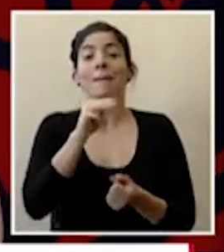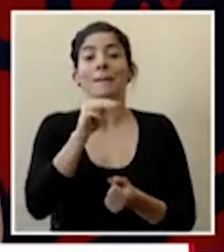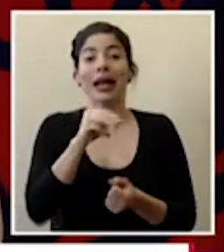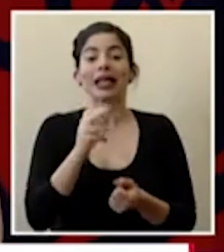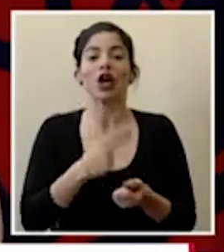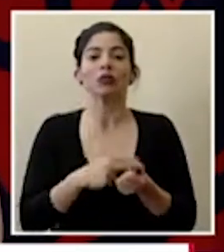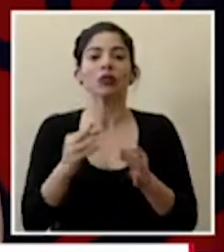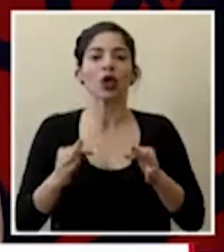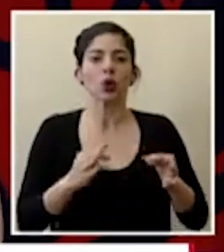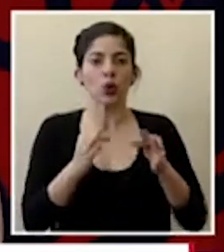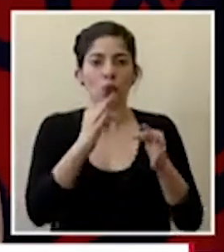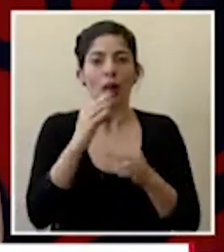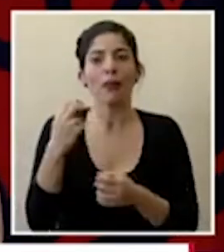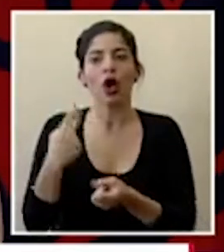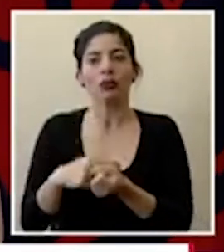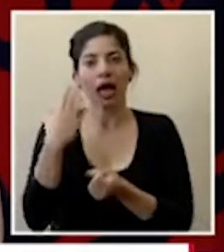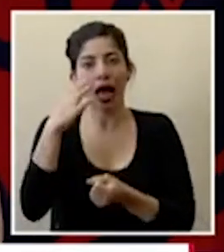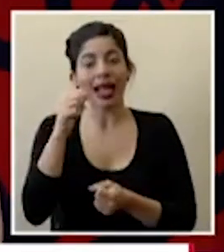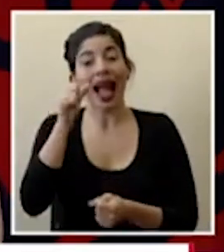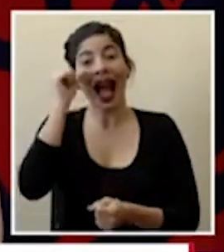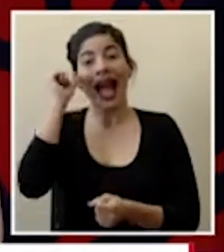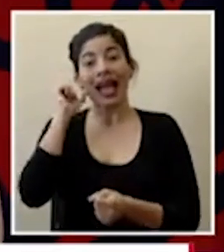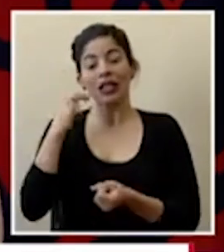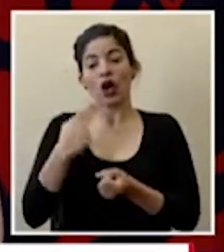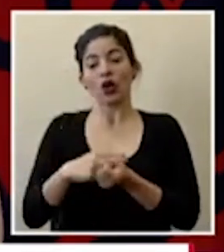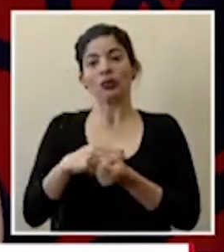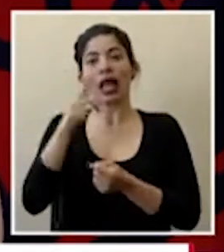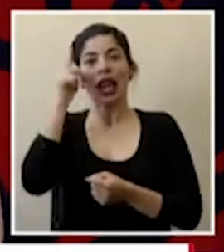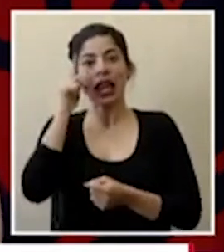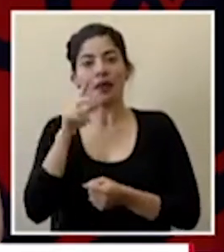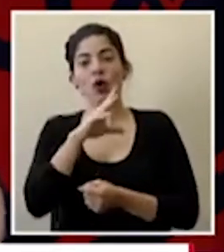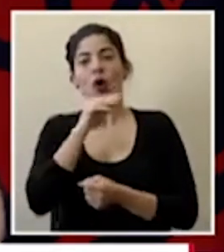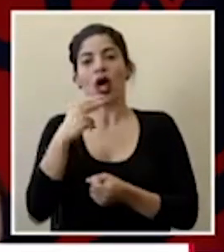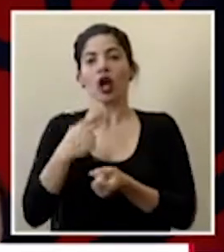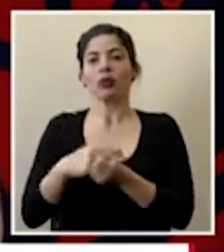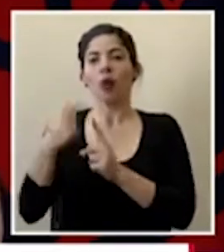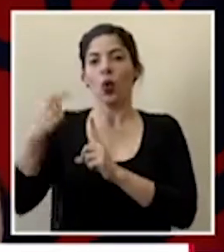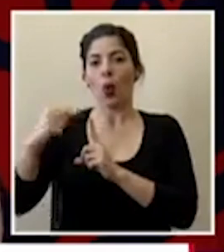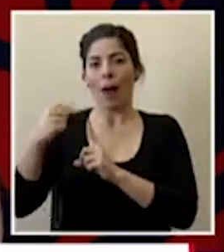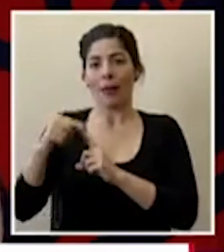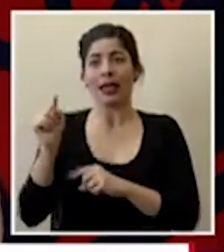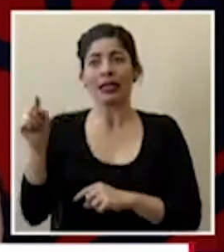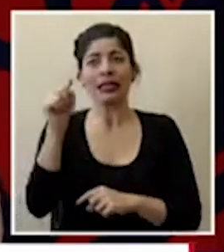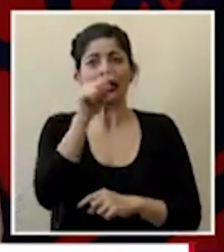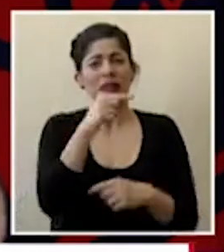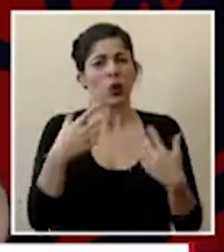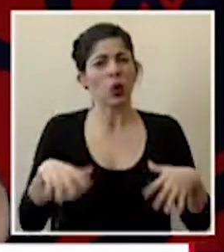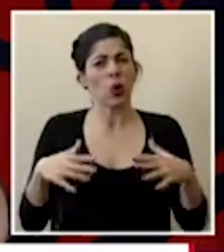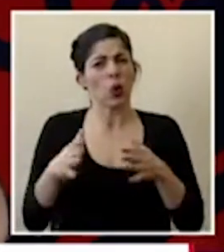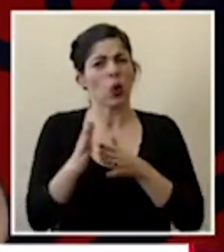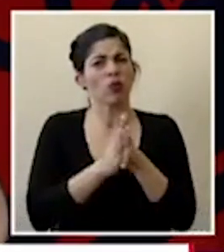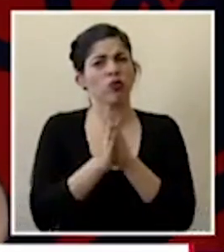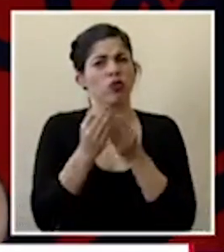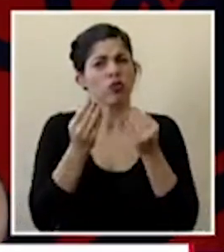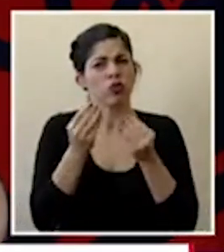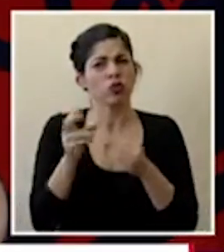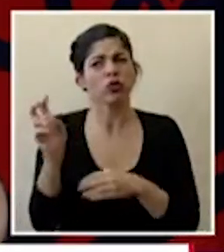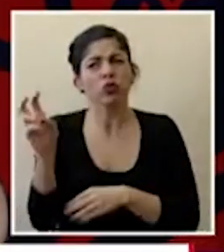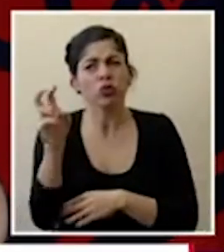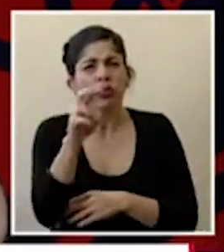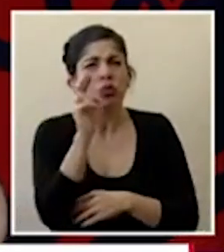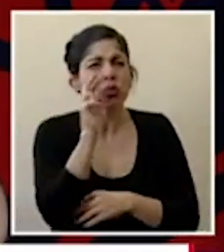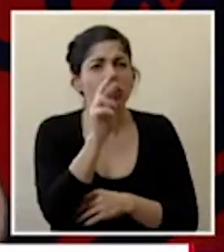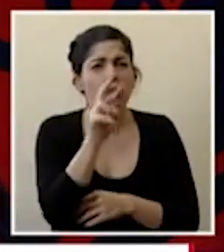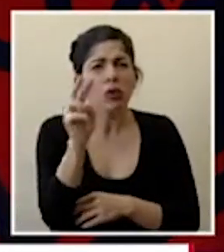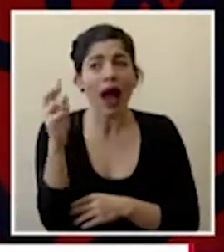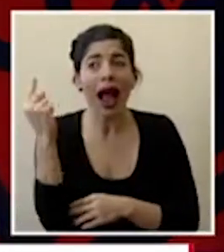cartago y ayer estuvimos en el hospital de limón y en el hospital de huapiles son giras muy provechosas primero porque pudimos evidenciar que en cada uno de